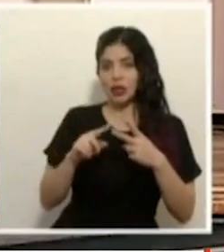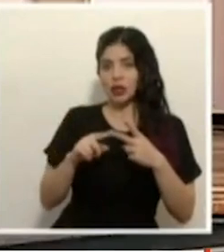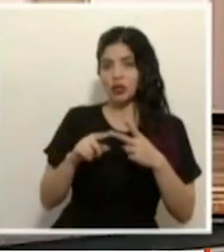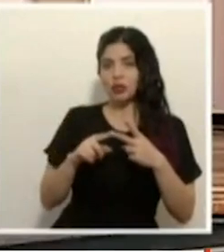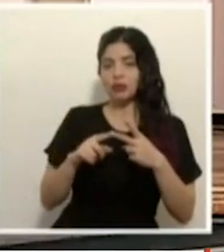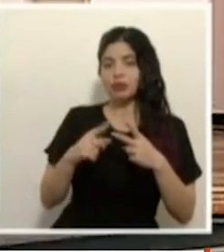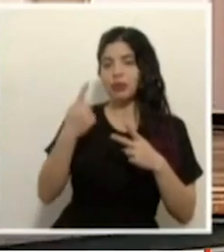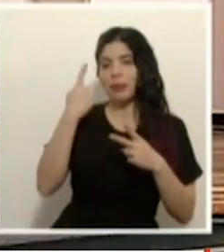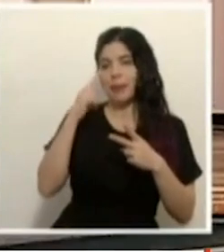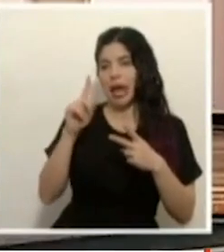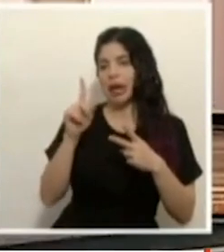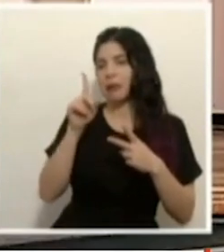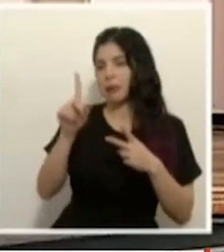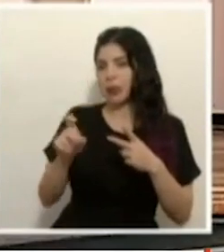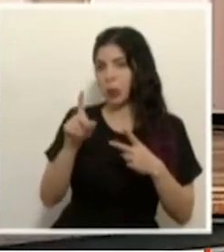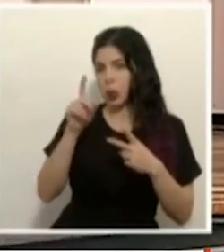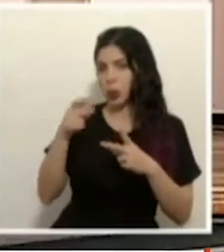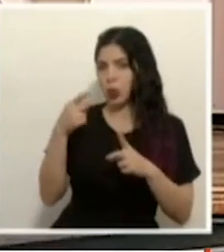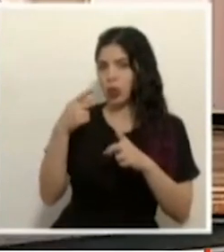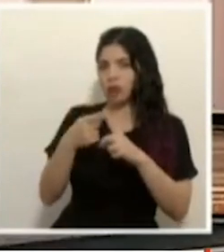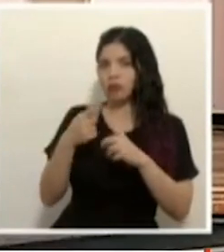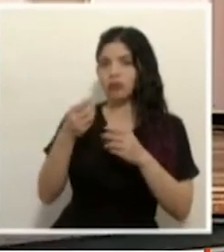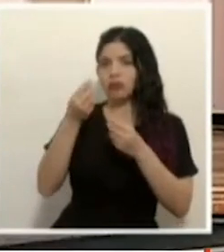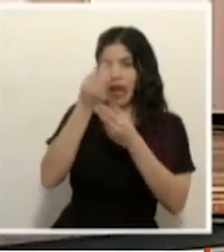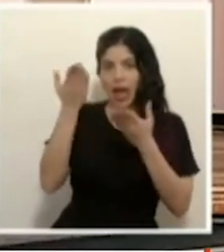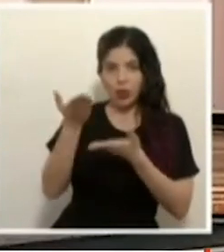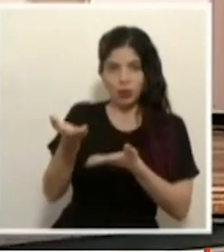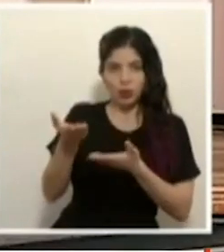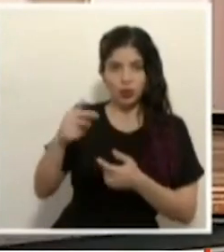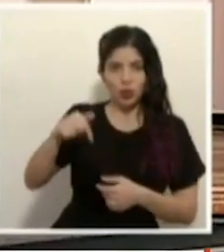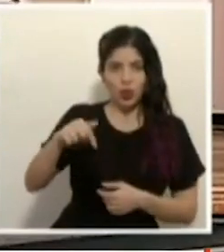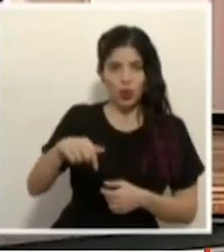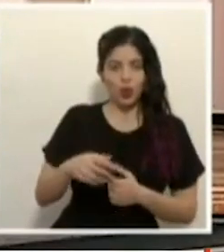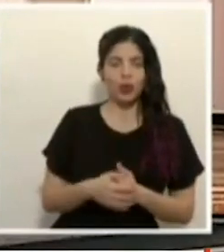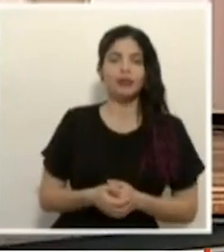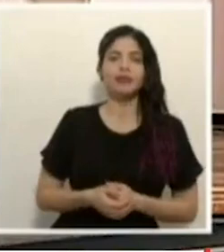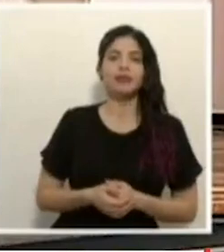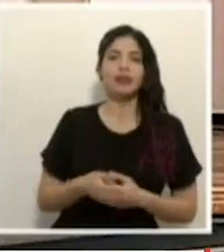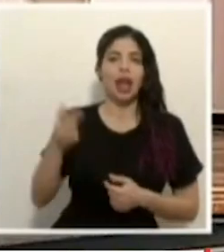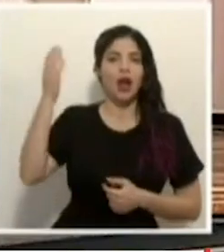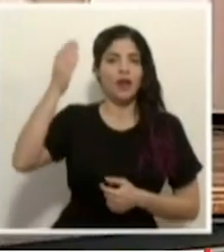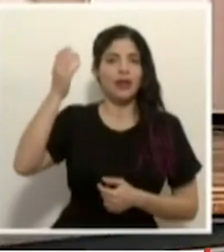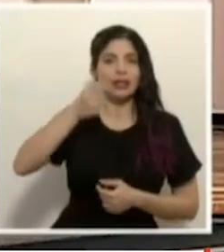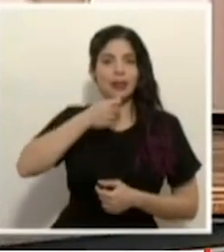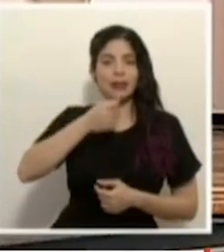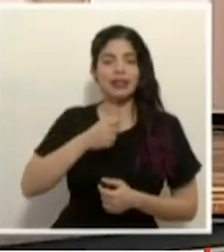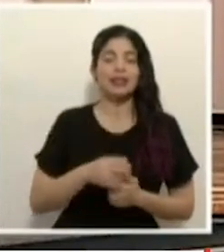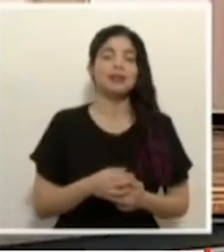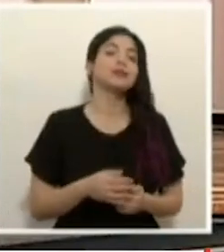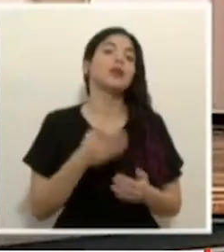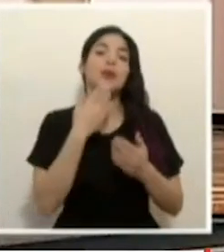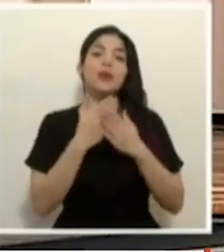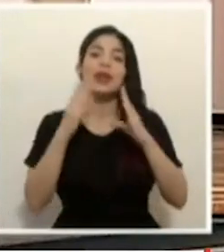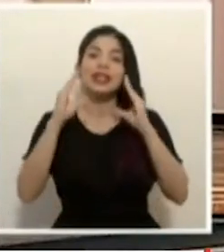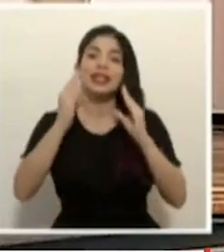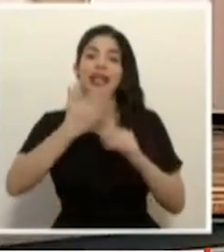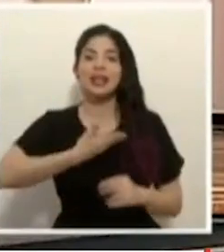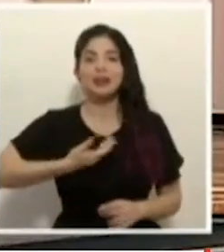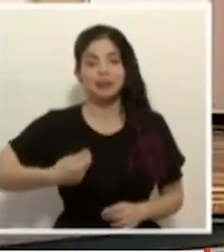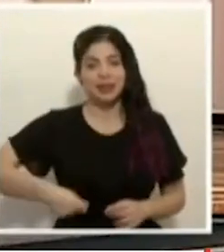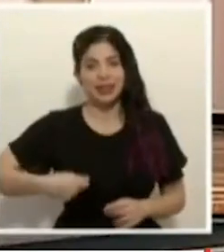hacer las consultas de los anuncios que hoy dimos en esta conferencia de prensa. Muy buenas tardes, señor presidente,